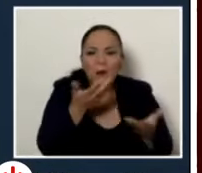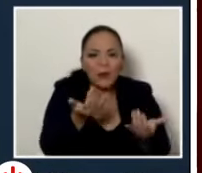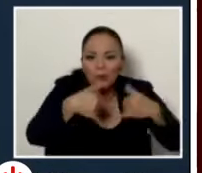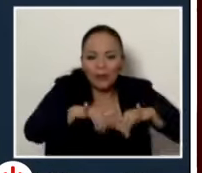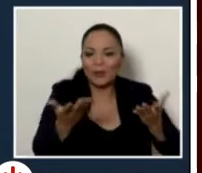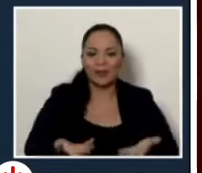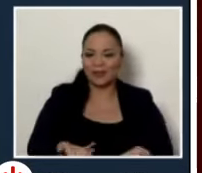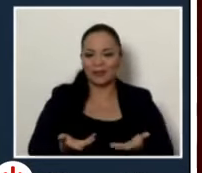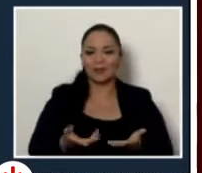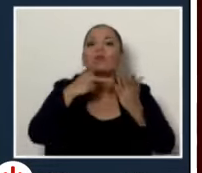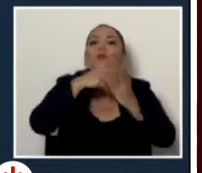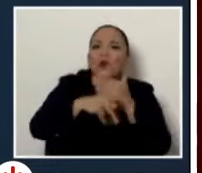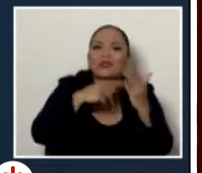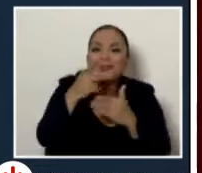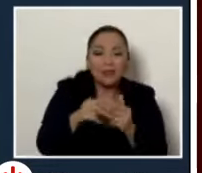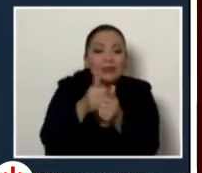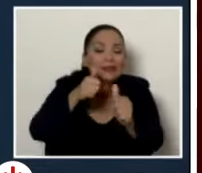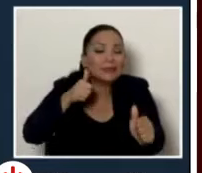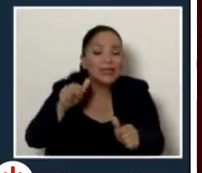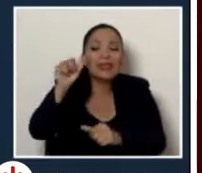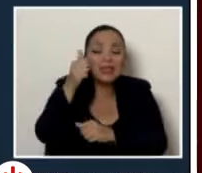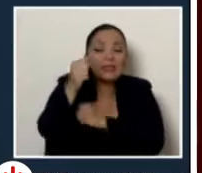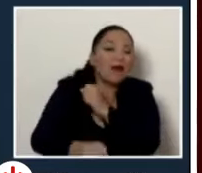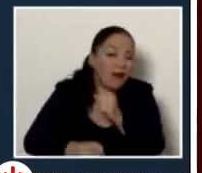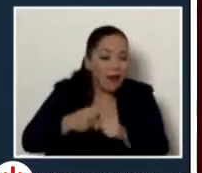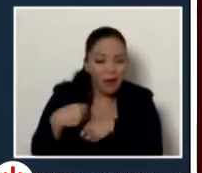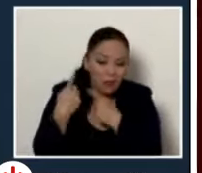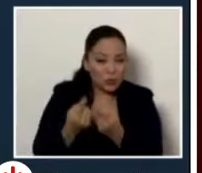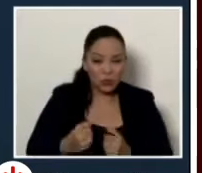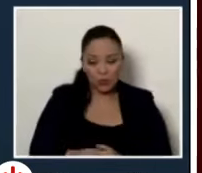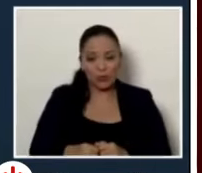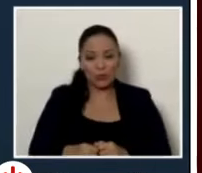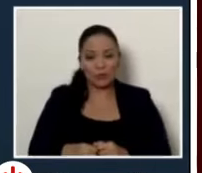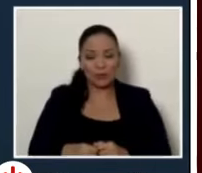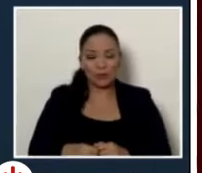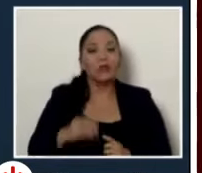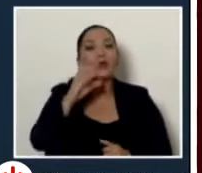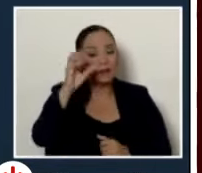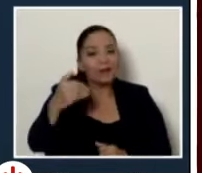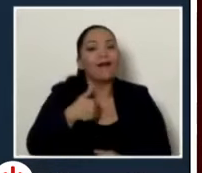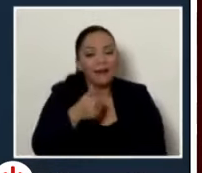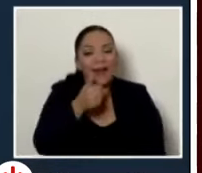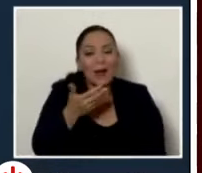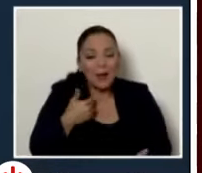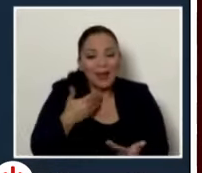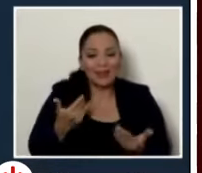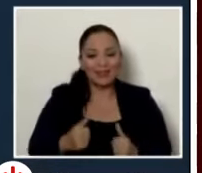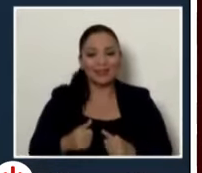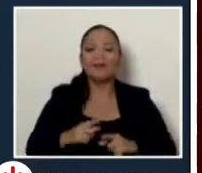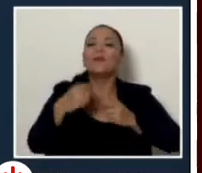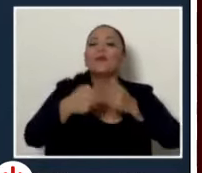atrasos acumulados de hasta 10 años. No es que en Costa Rica no haya agua, lo que no ha habido es la